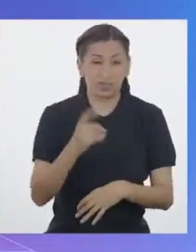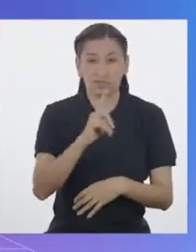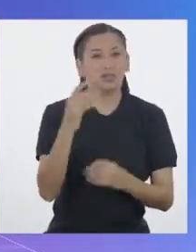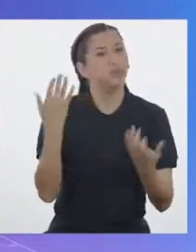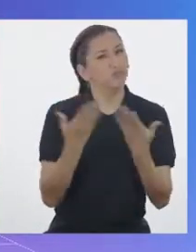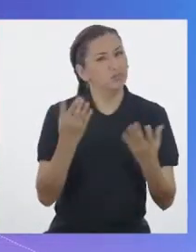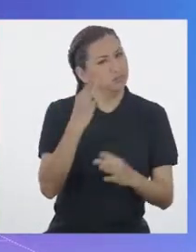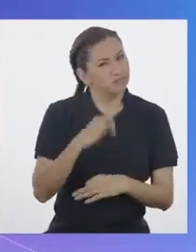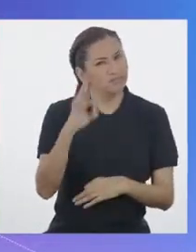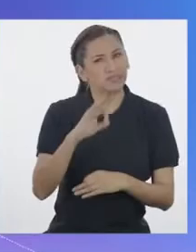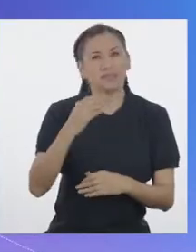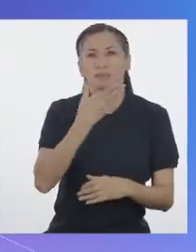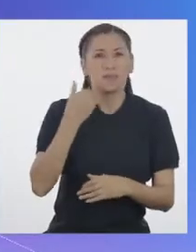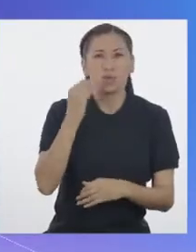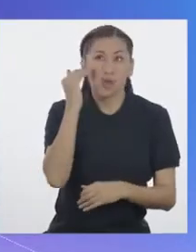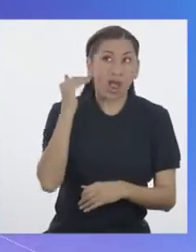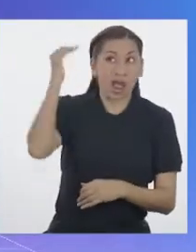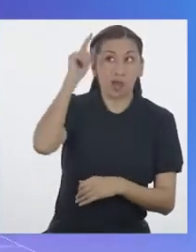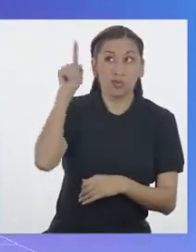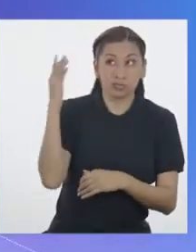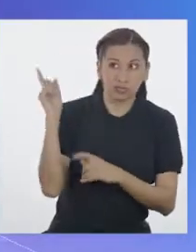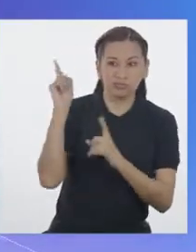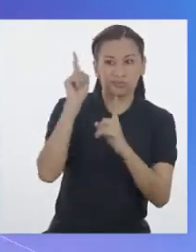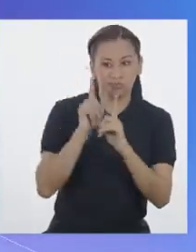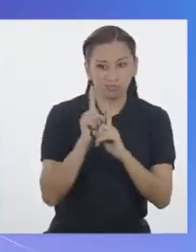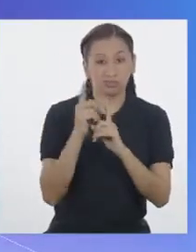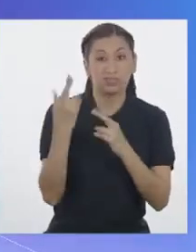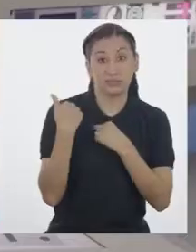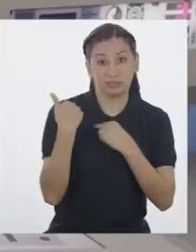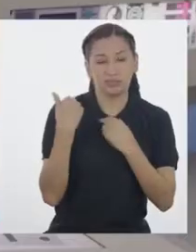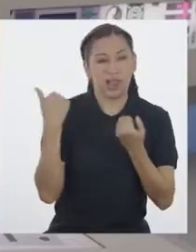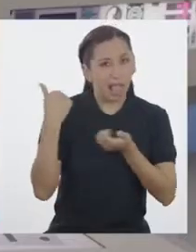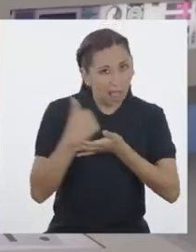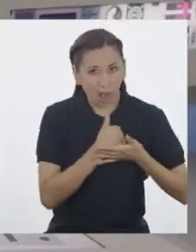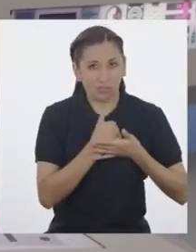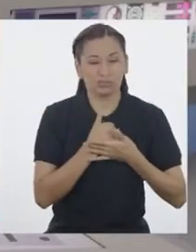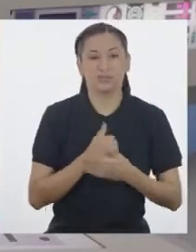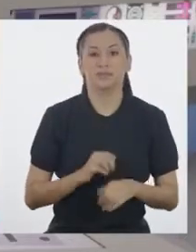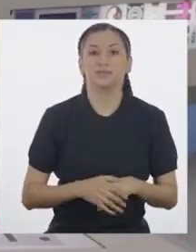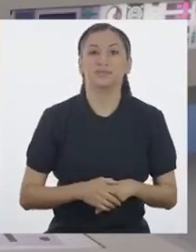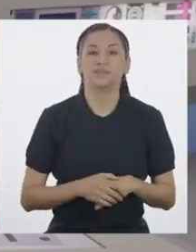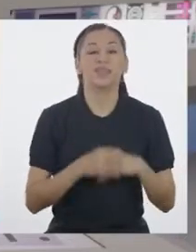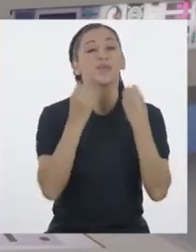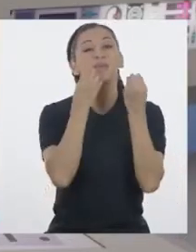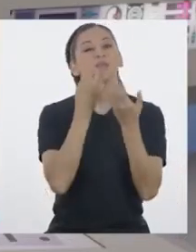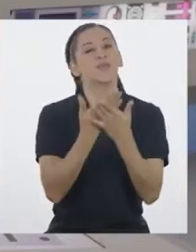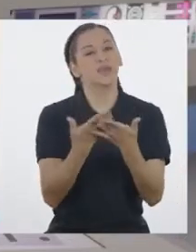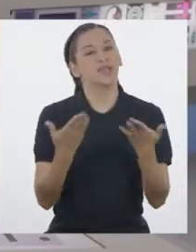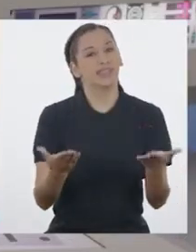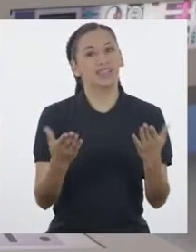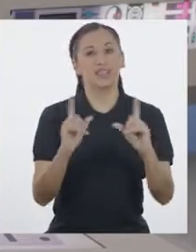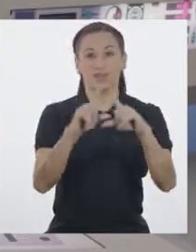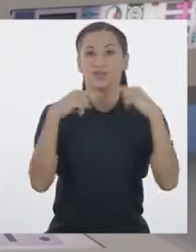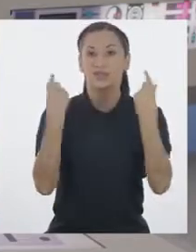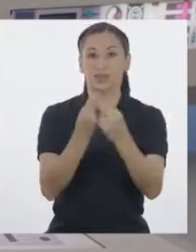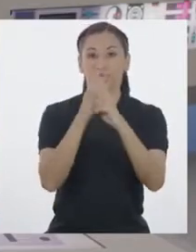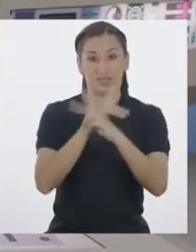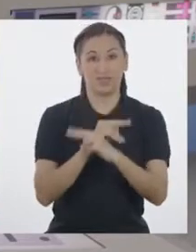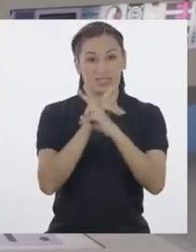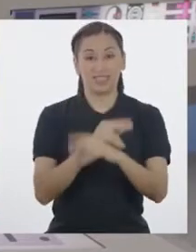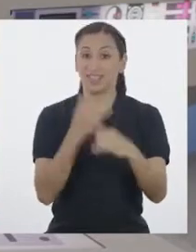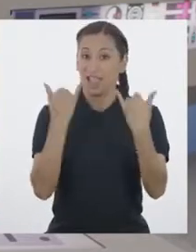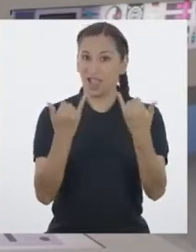acompañe un adulto responsable Cuando utilicen un celular Bueno, equipo Vizcacha